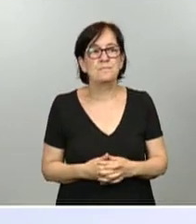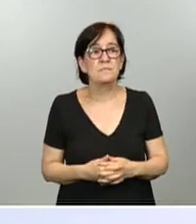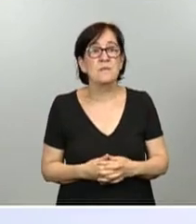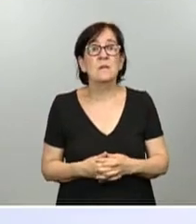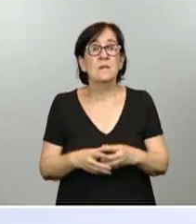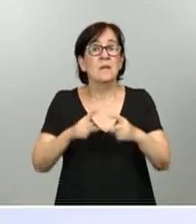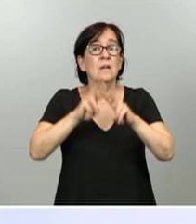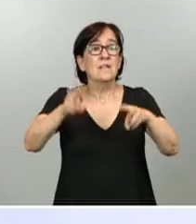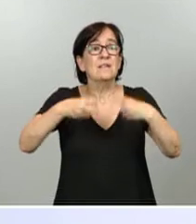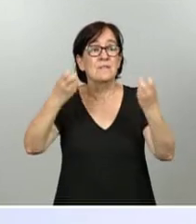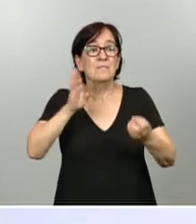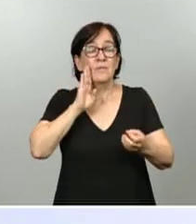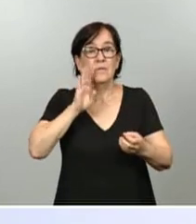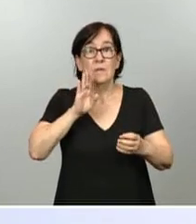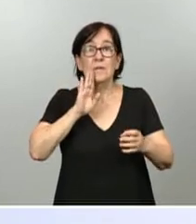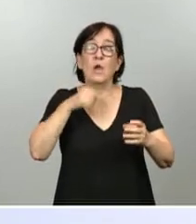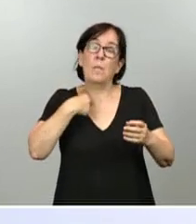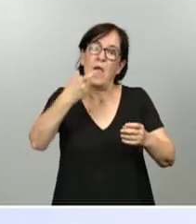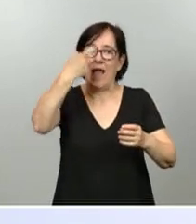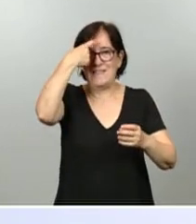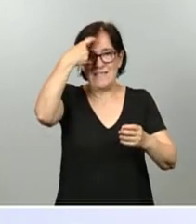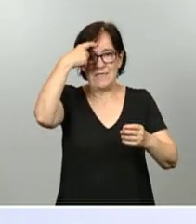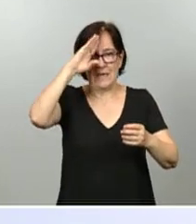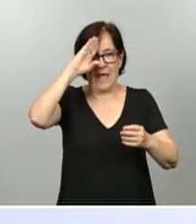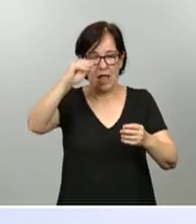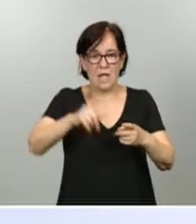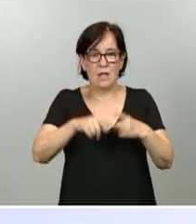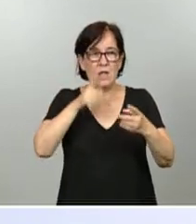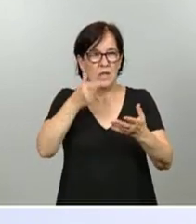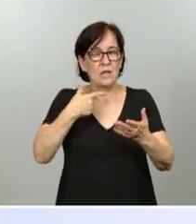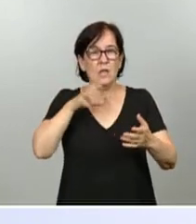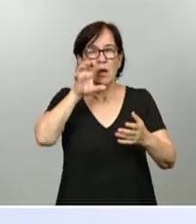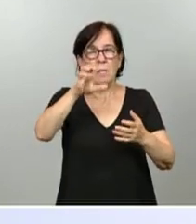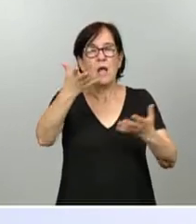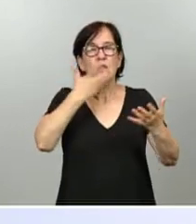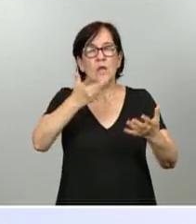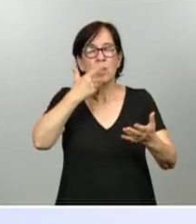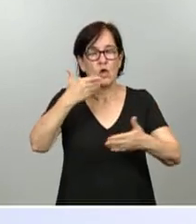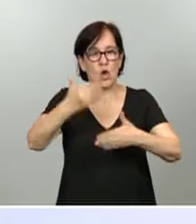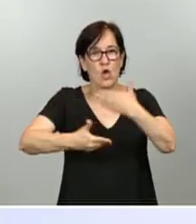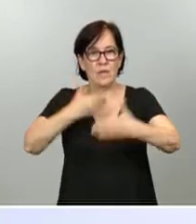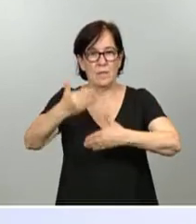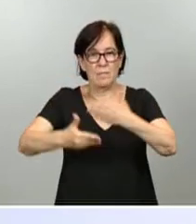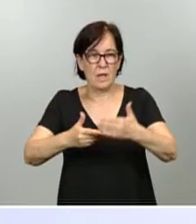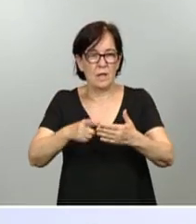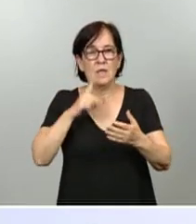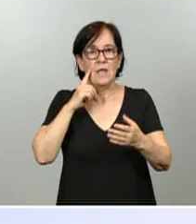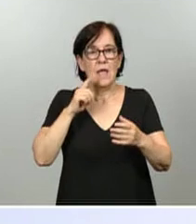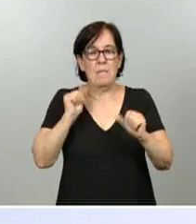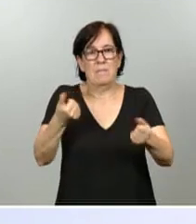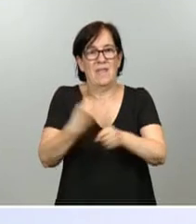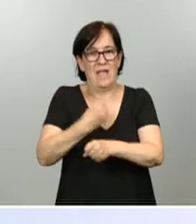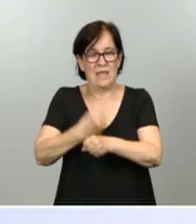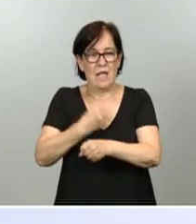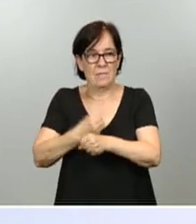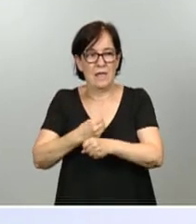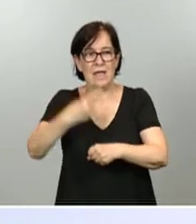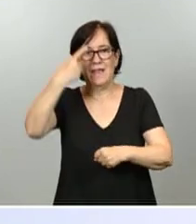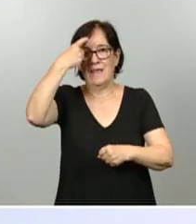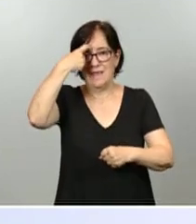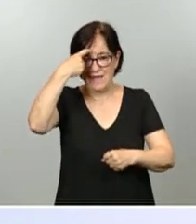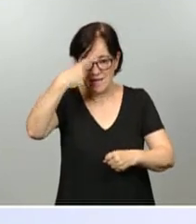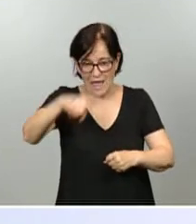como la del talento. Con un país que genere más conocimiento y lo ponga a trabajar, saber y hacer.